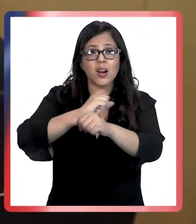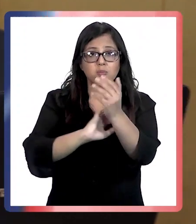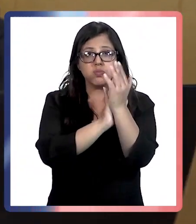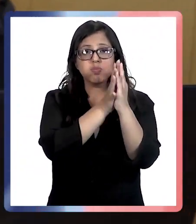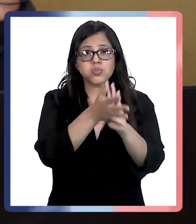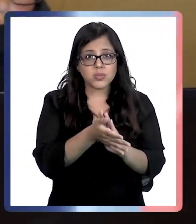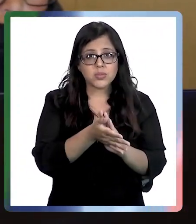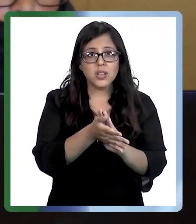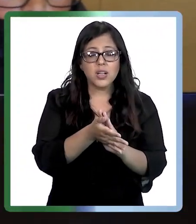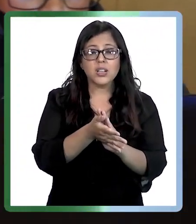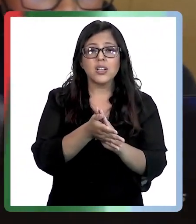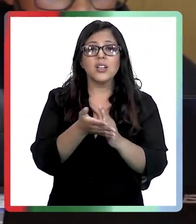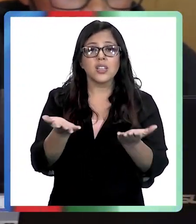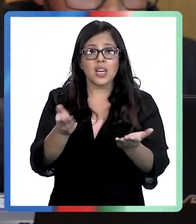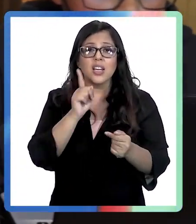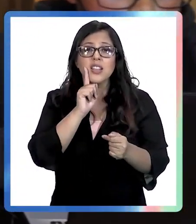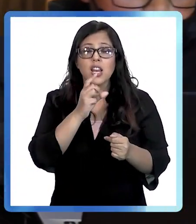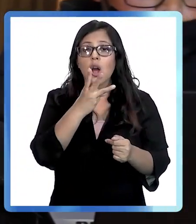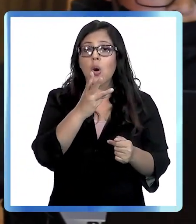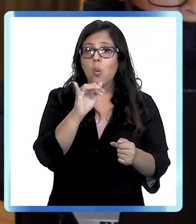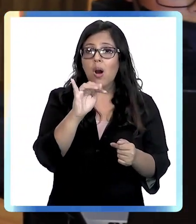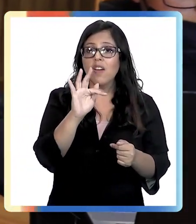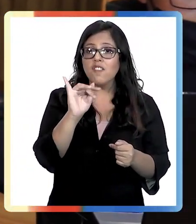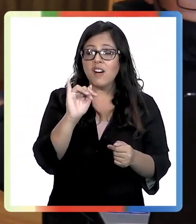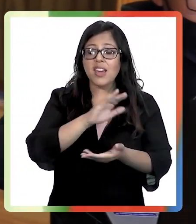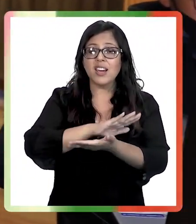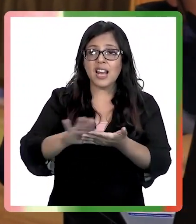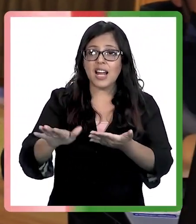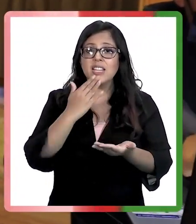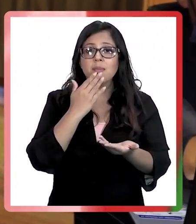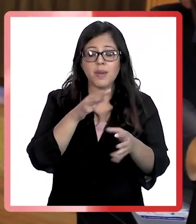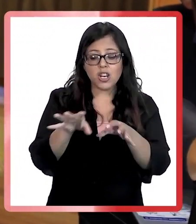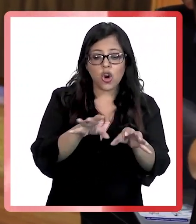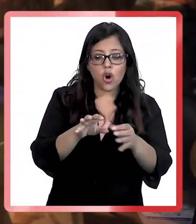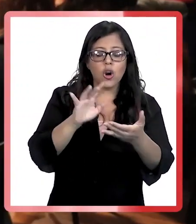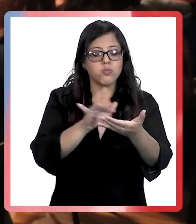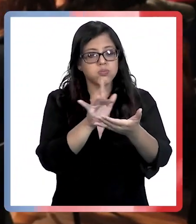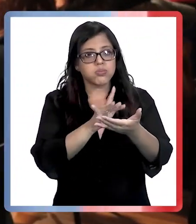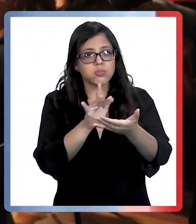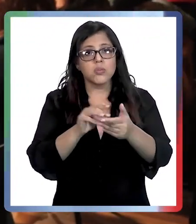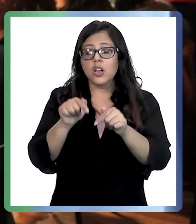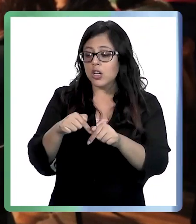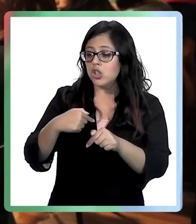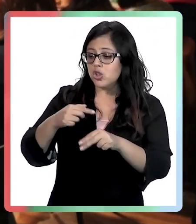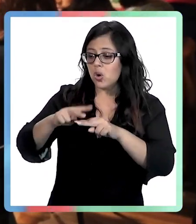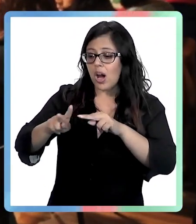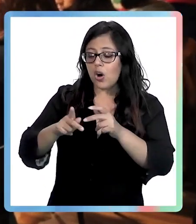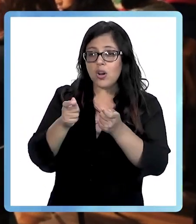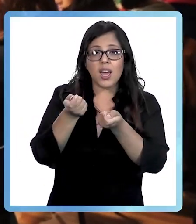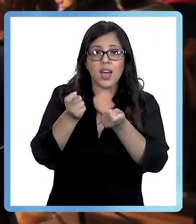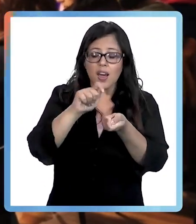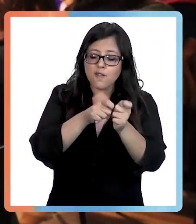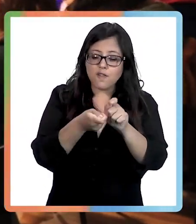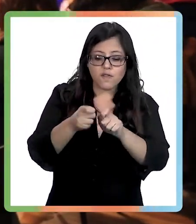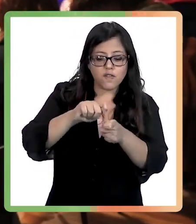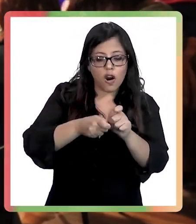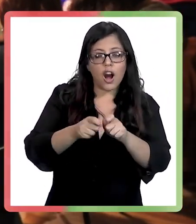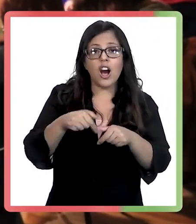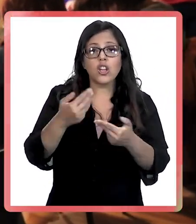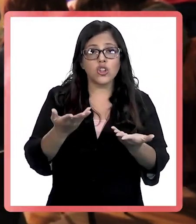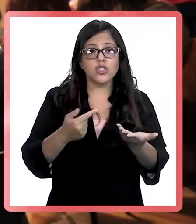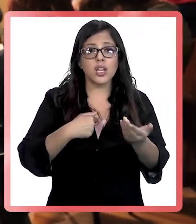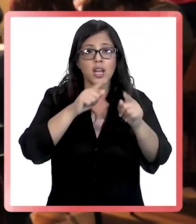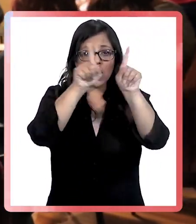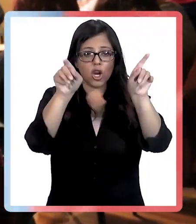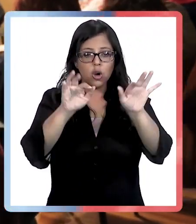cuentan con Wi-Fi gratuito y nuevos dispositivos tecnológicos. Yo coso y hago bordados. Entonces, en mi computador